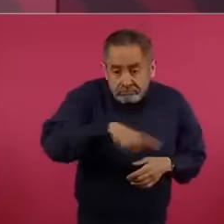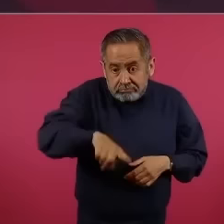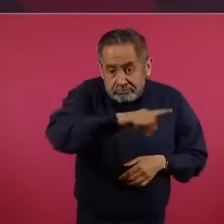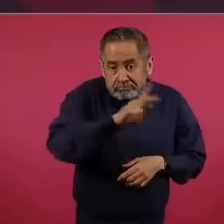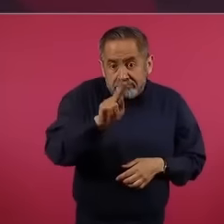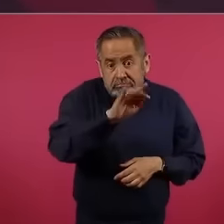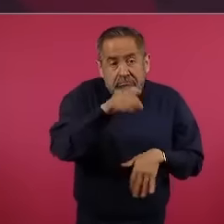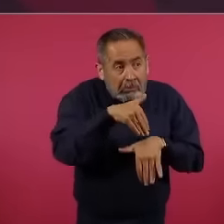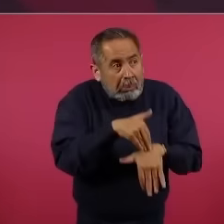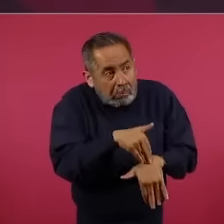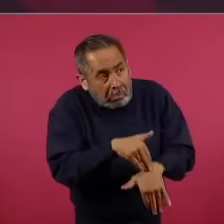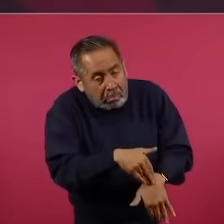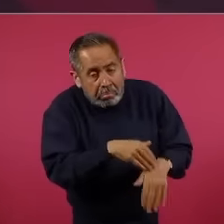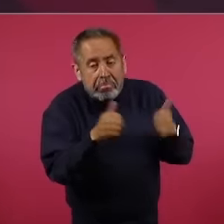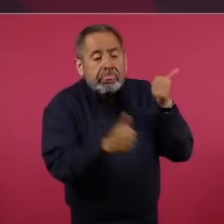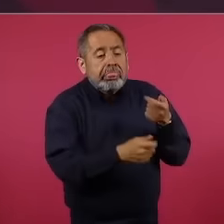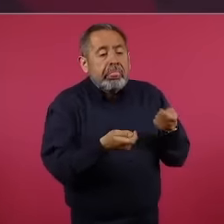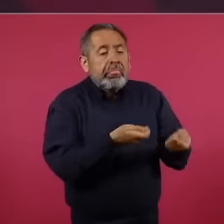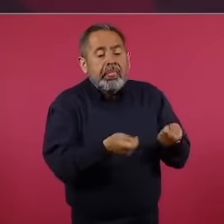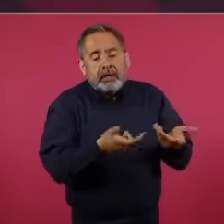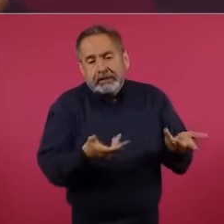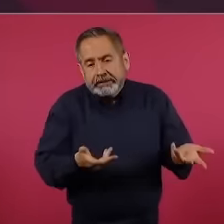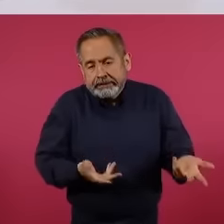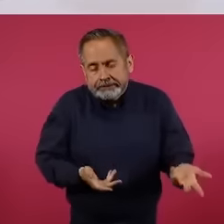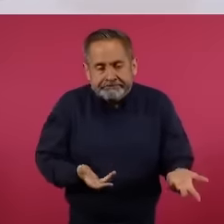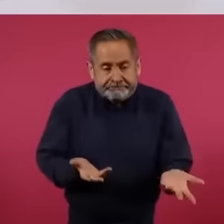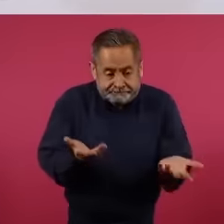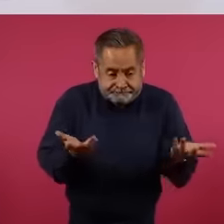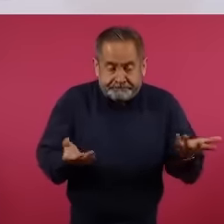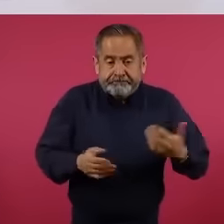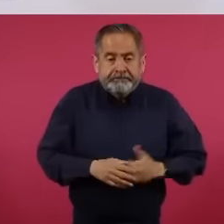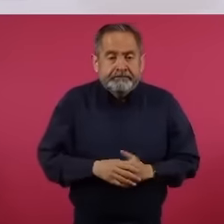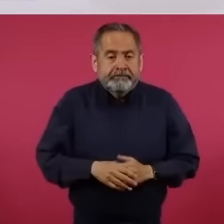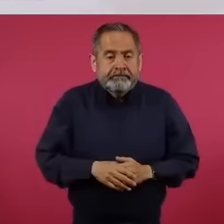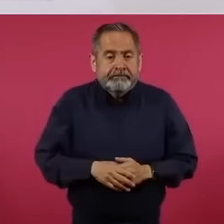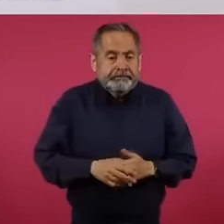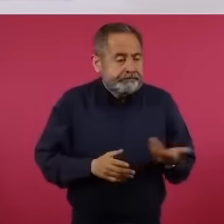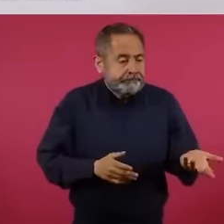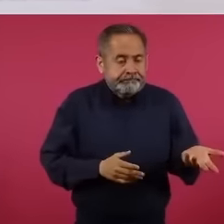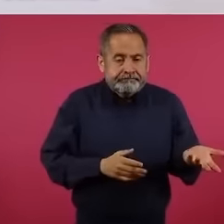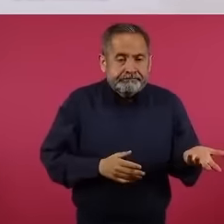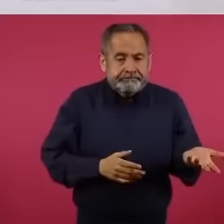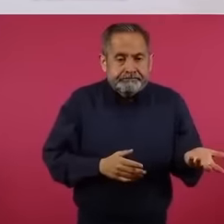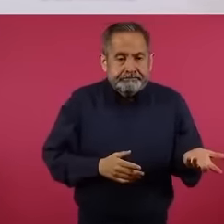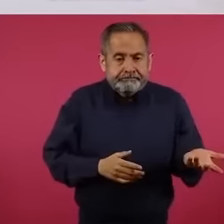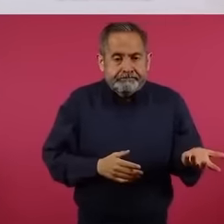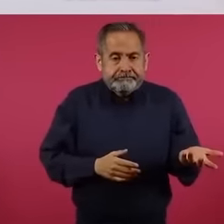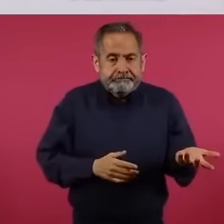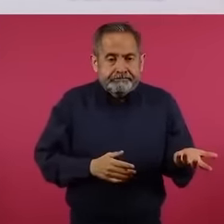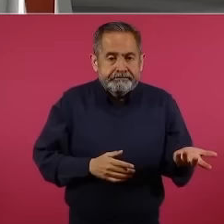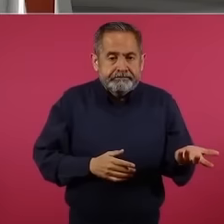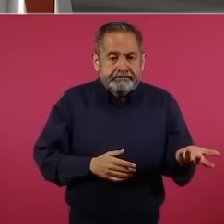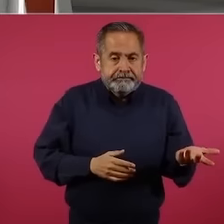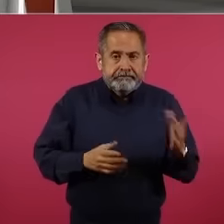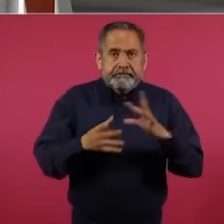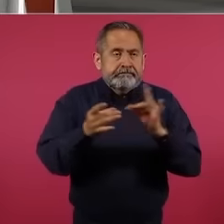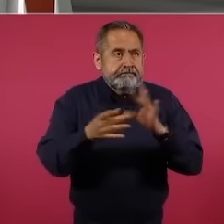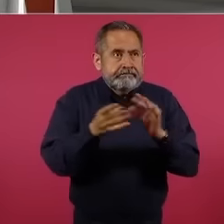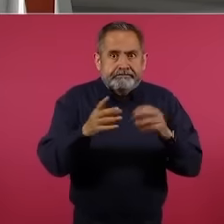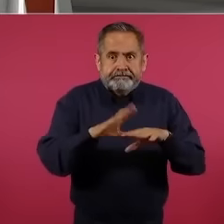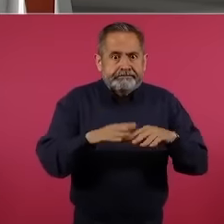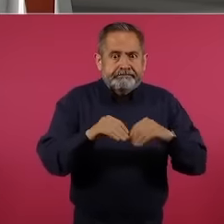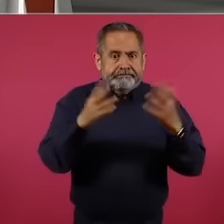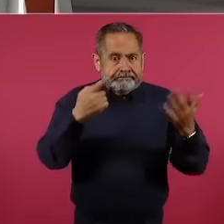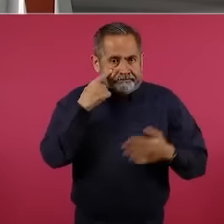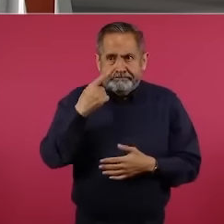al grado, porque no hace falta irnos muy lejos,